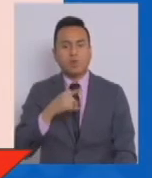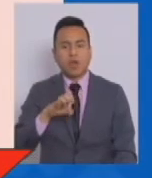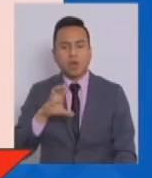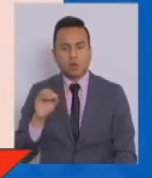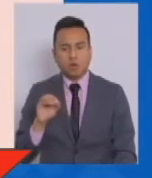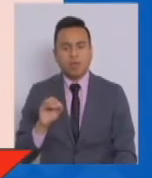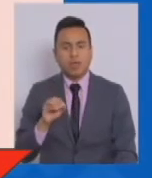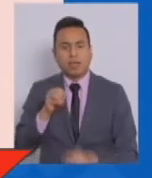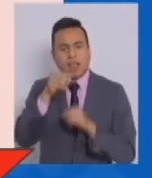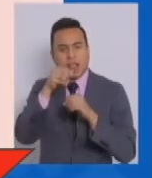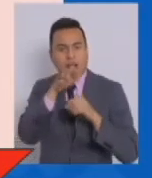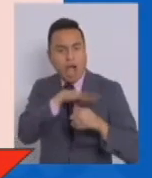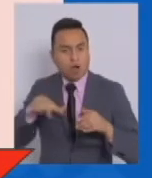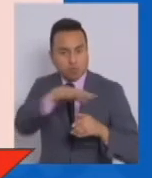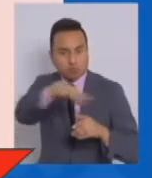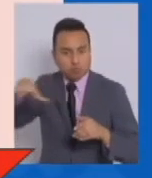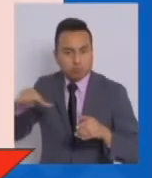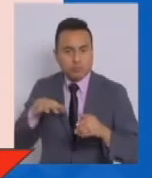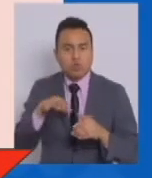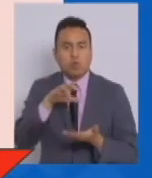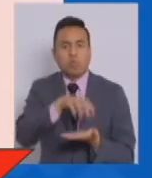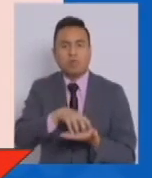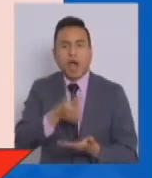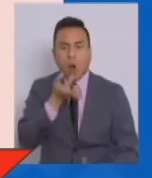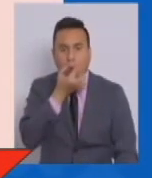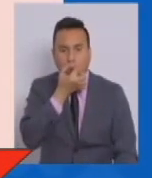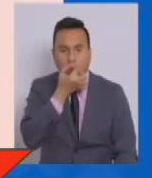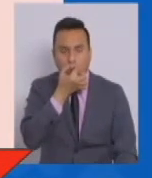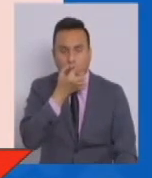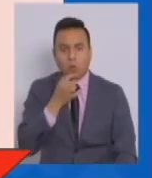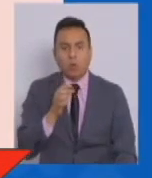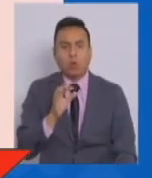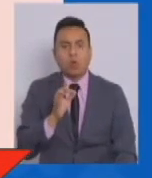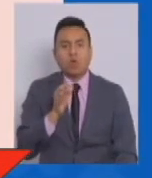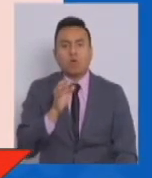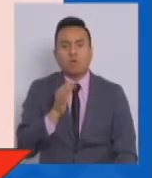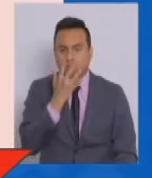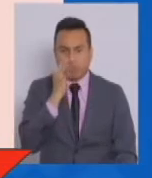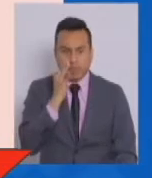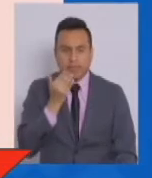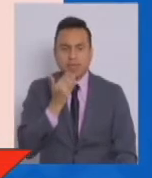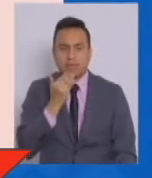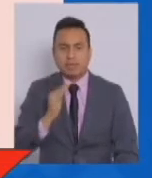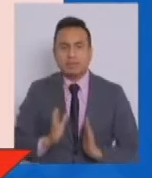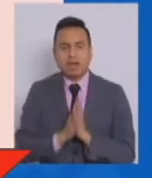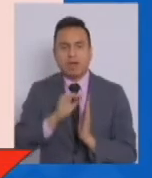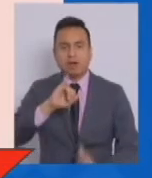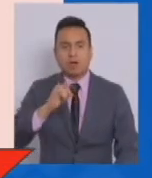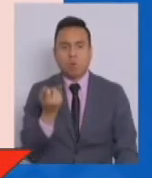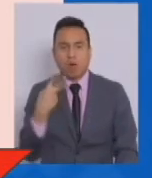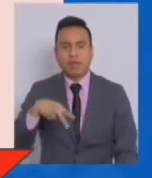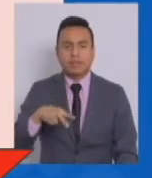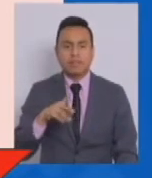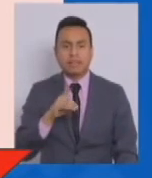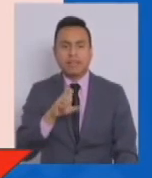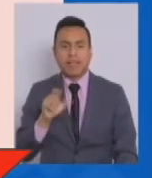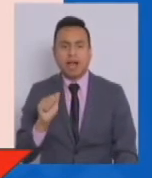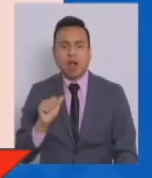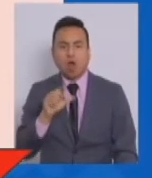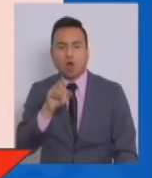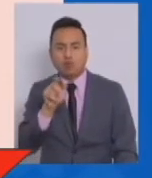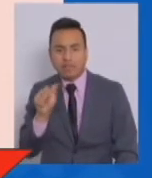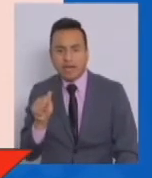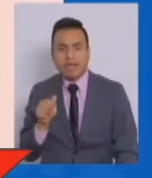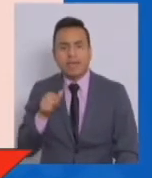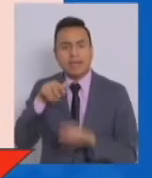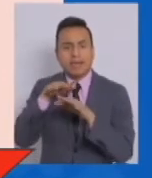Lagos, las comunas de Osorno, Frutillar, San Juan de la Costa y Río Negro. Y